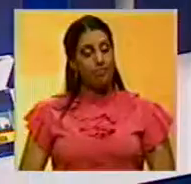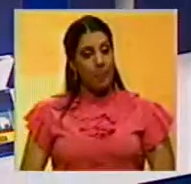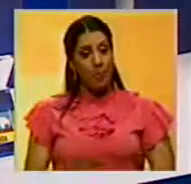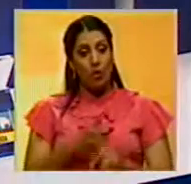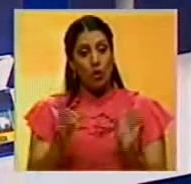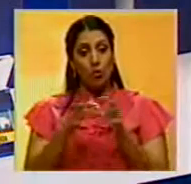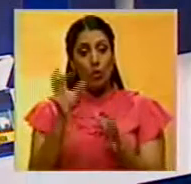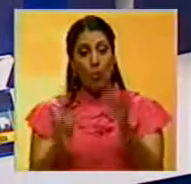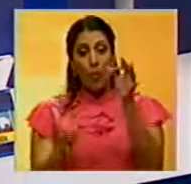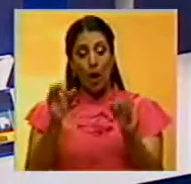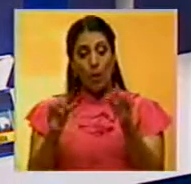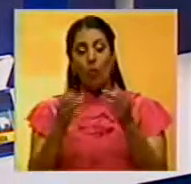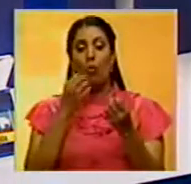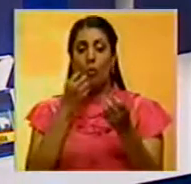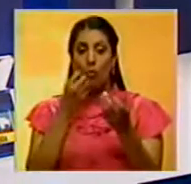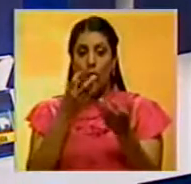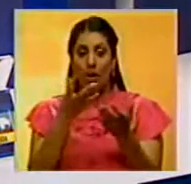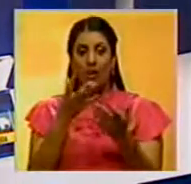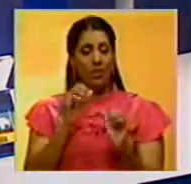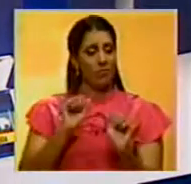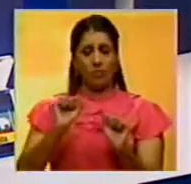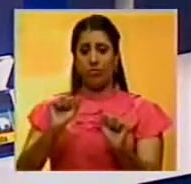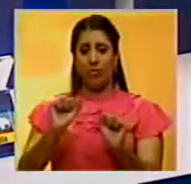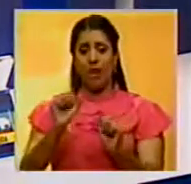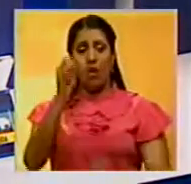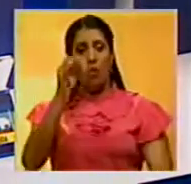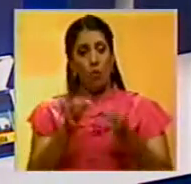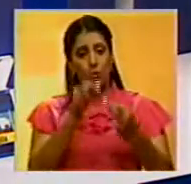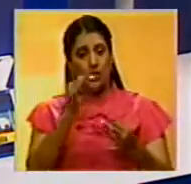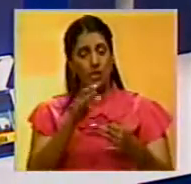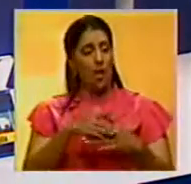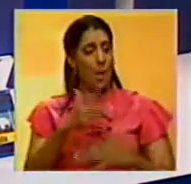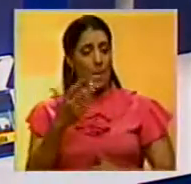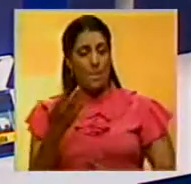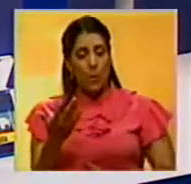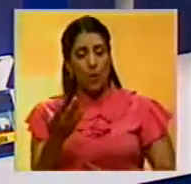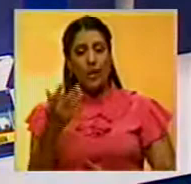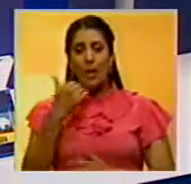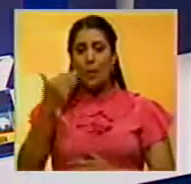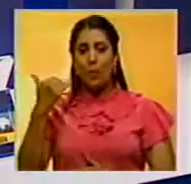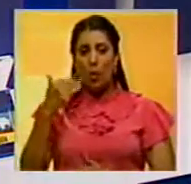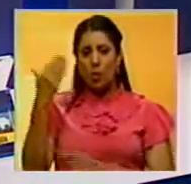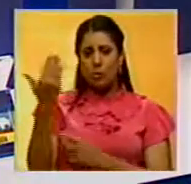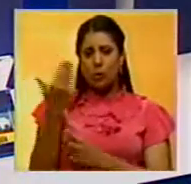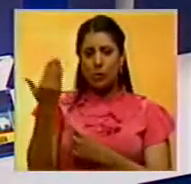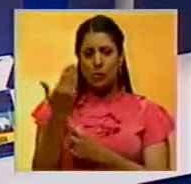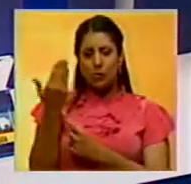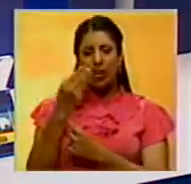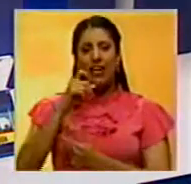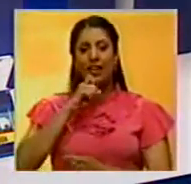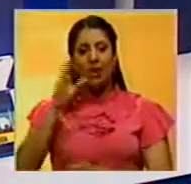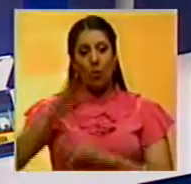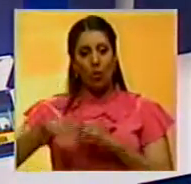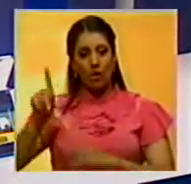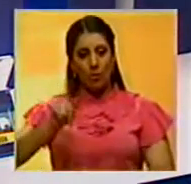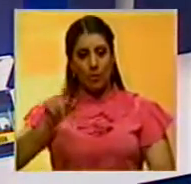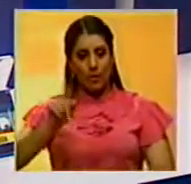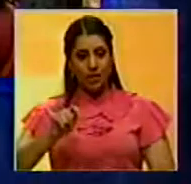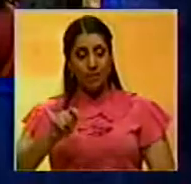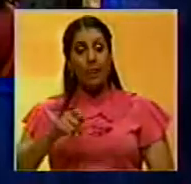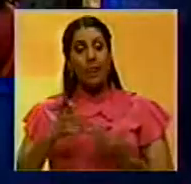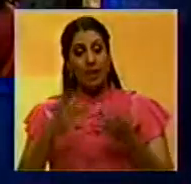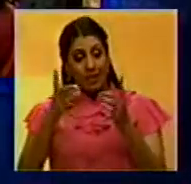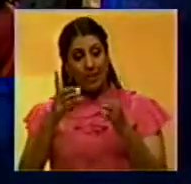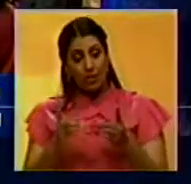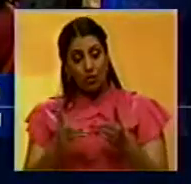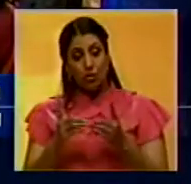Y el gremio de abogados se declaró en rebeldía ante el Tribunal Supremo de Justicia por las recientes sentencias que ha emitido en los últimos meses. Esta